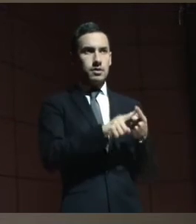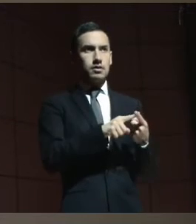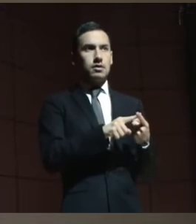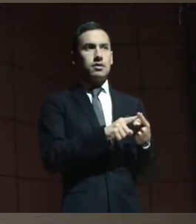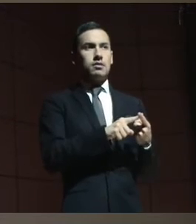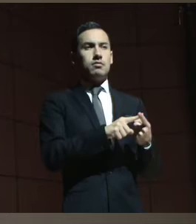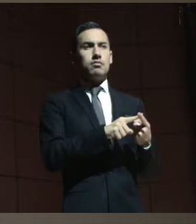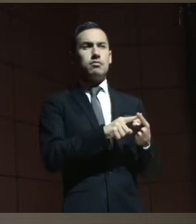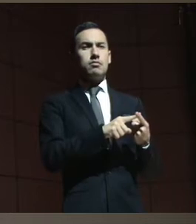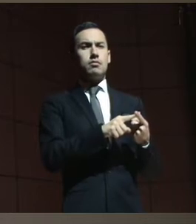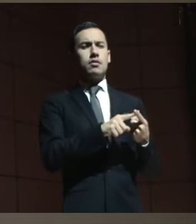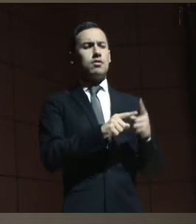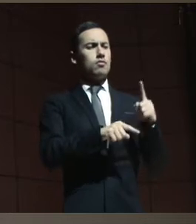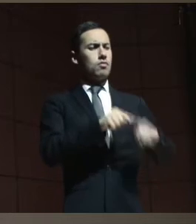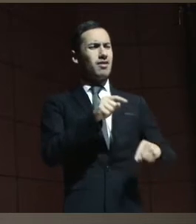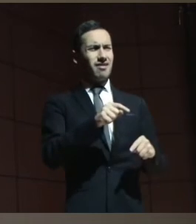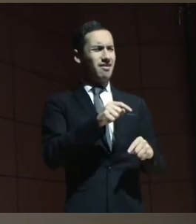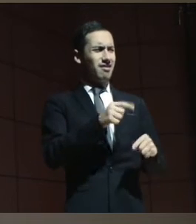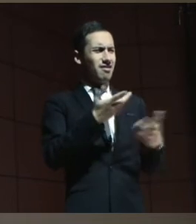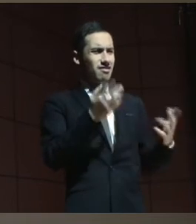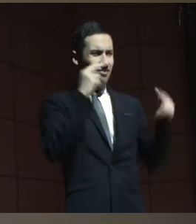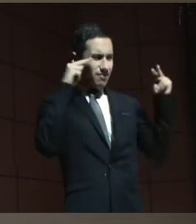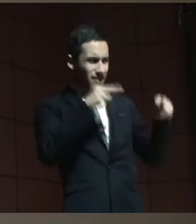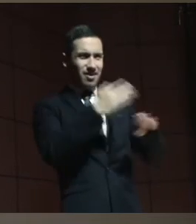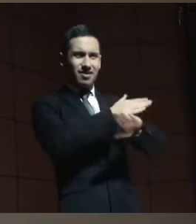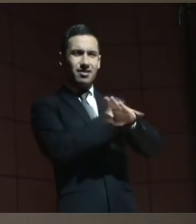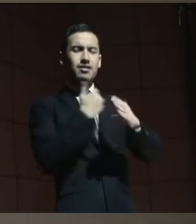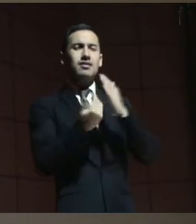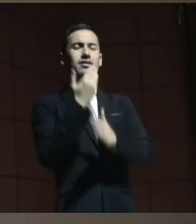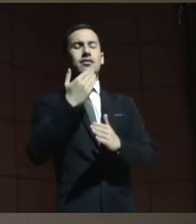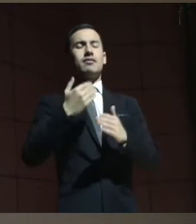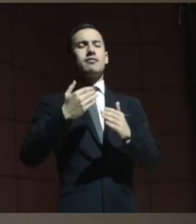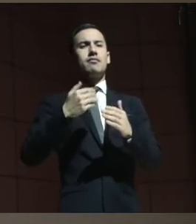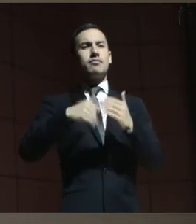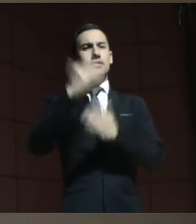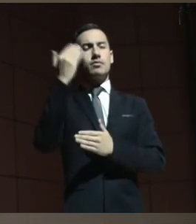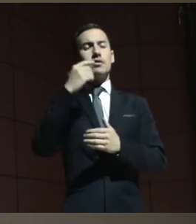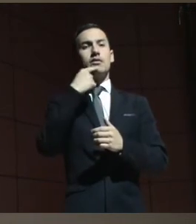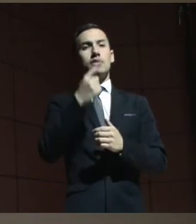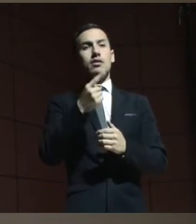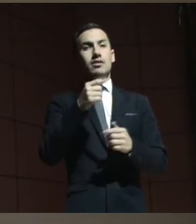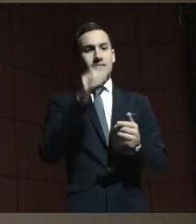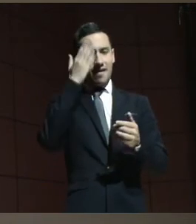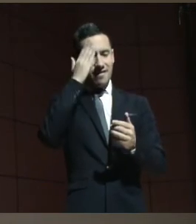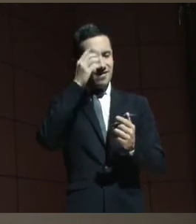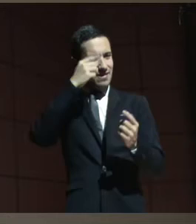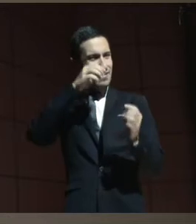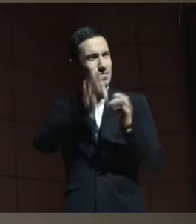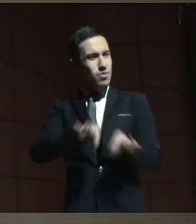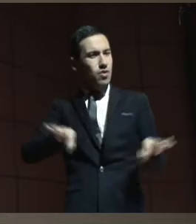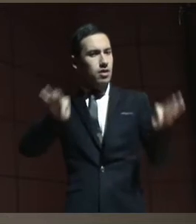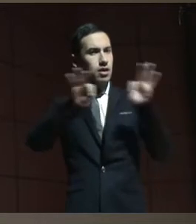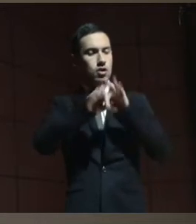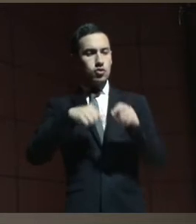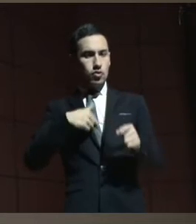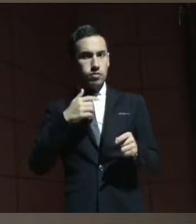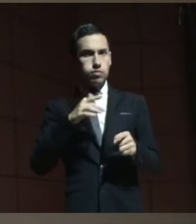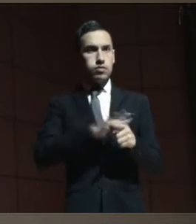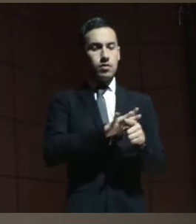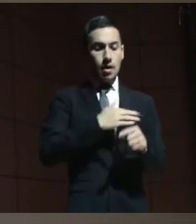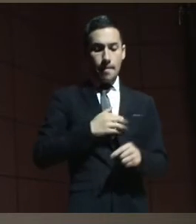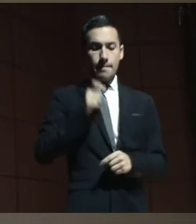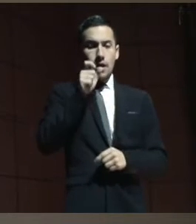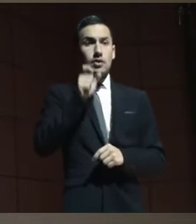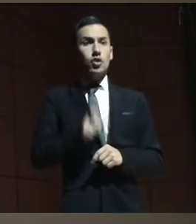ver esto que decíamos al principio, que es el núcleo y centro de cualquier intervención. Que la persona es un ser